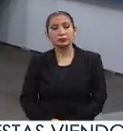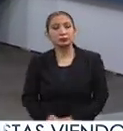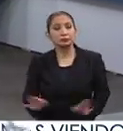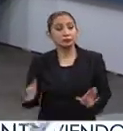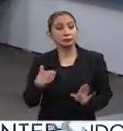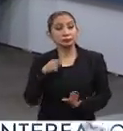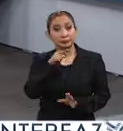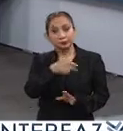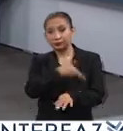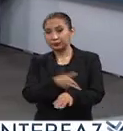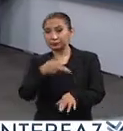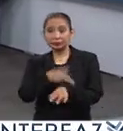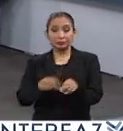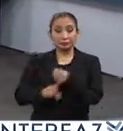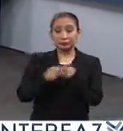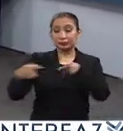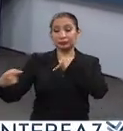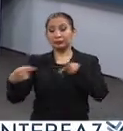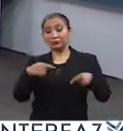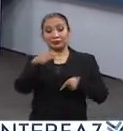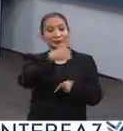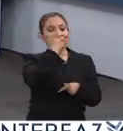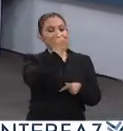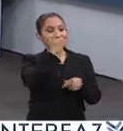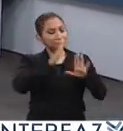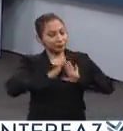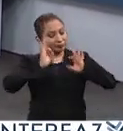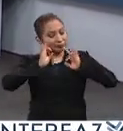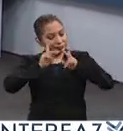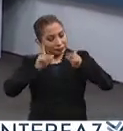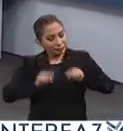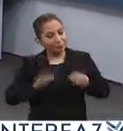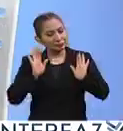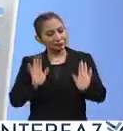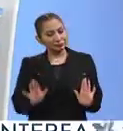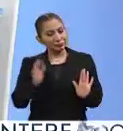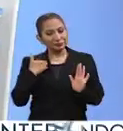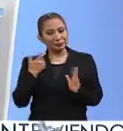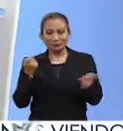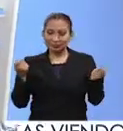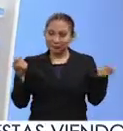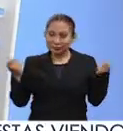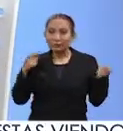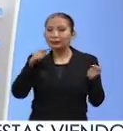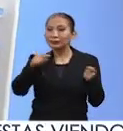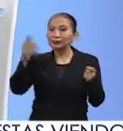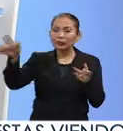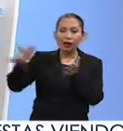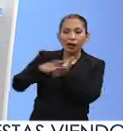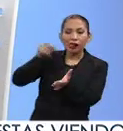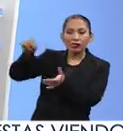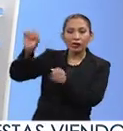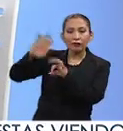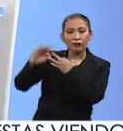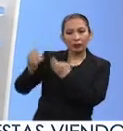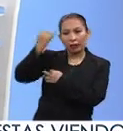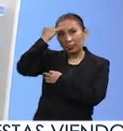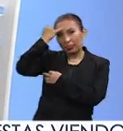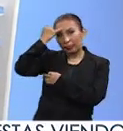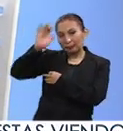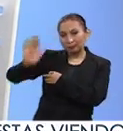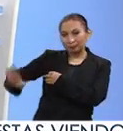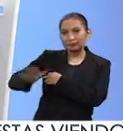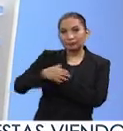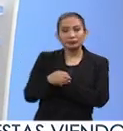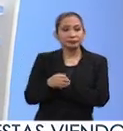mira, ahora vas a estar resolviendo los conflictos entre tus estudiantes de forma más pacífica. Nosotros vas a retomar ahí los modelos de la gente de